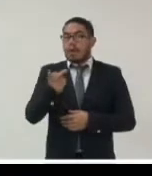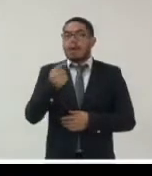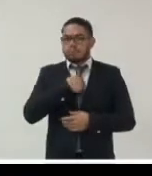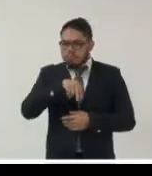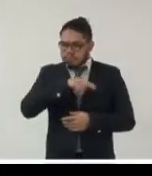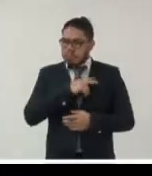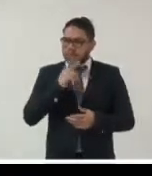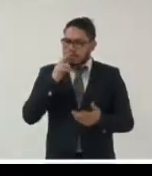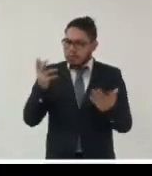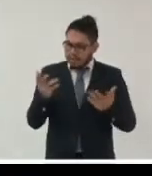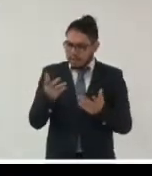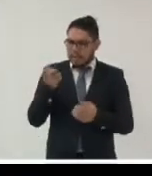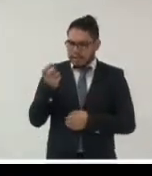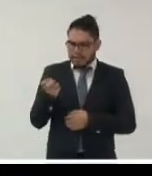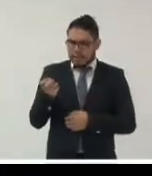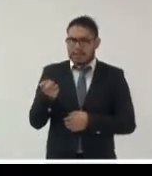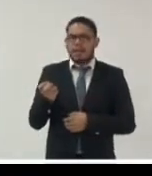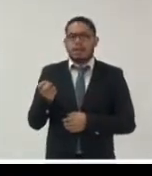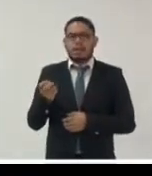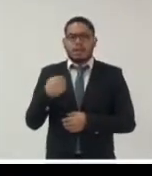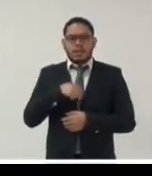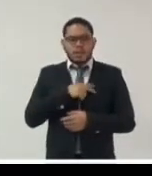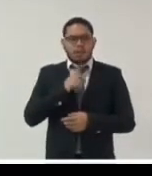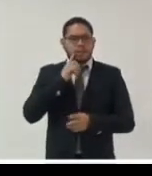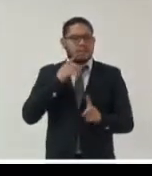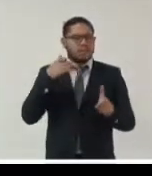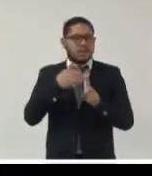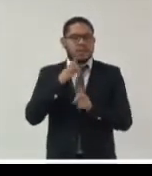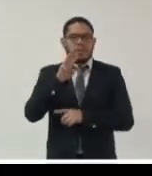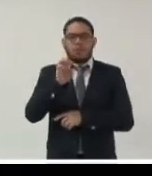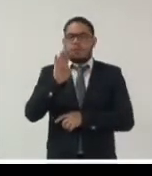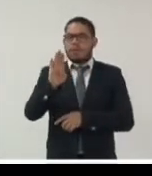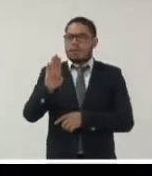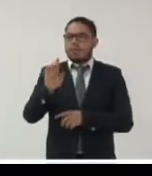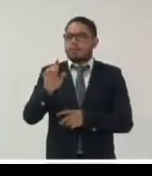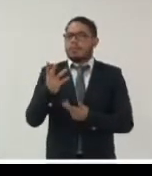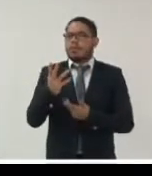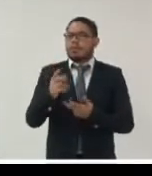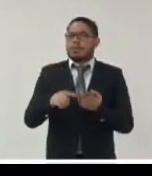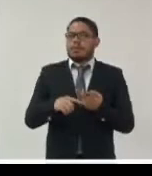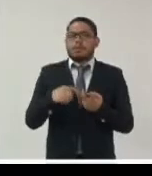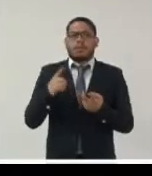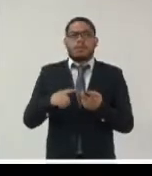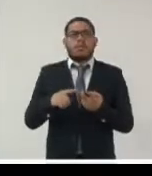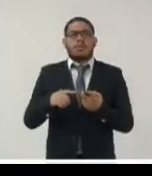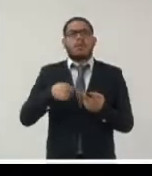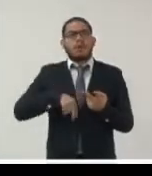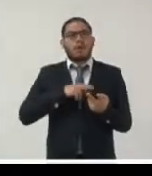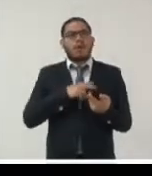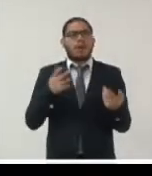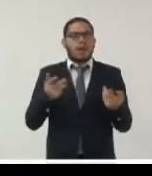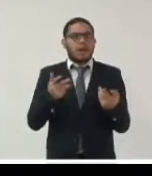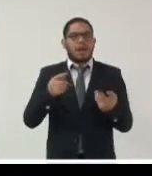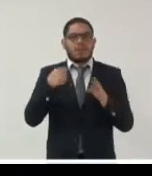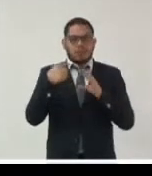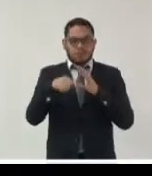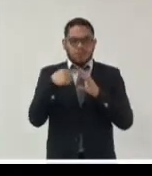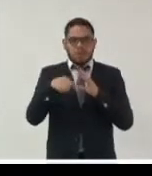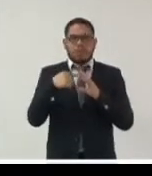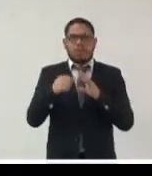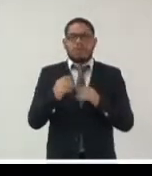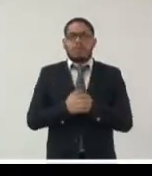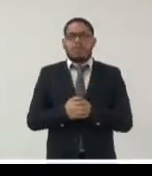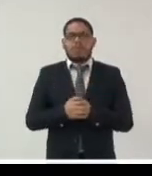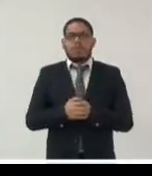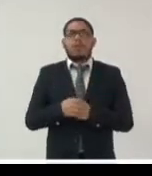esto nosotros estamos archivando sitios web nosotros estamos archivando correos electrónicos